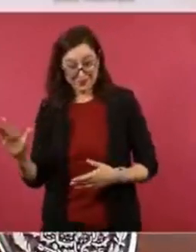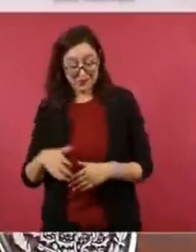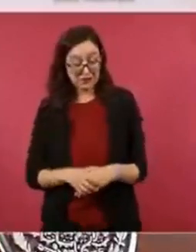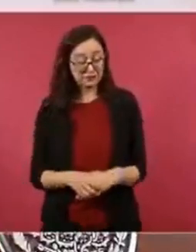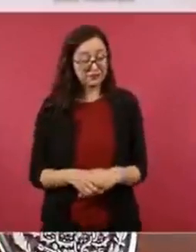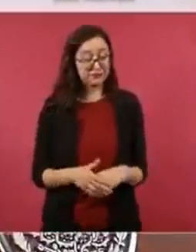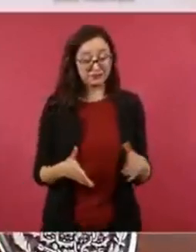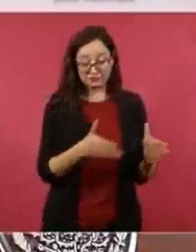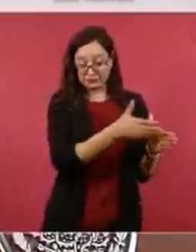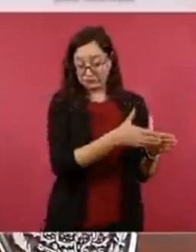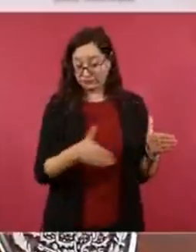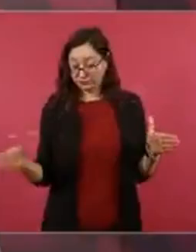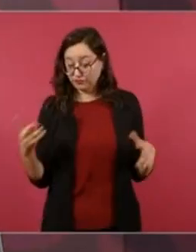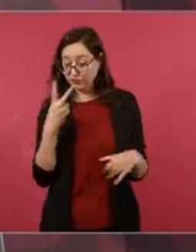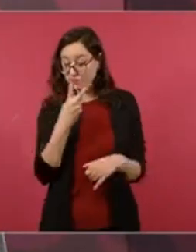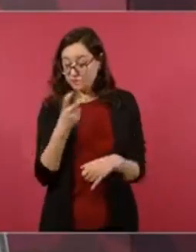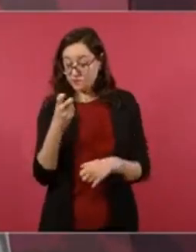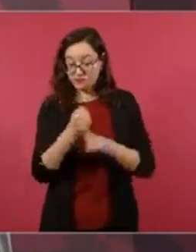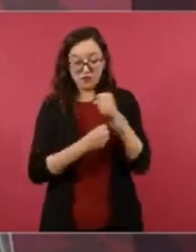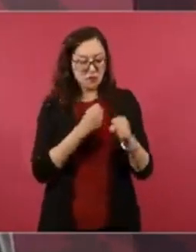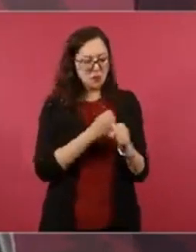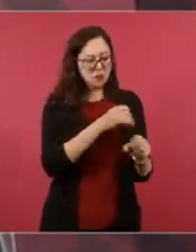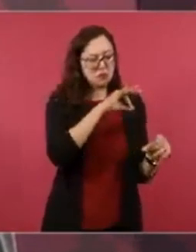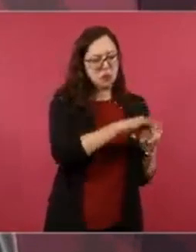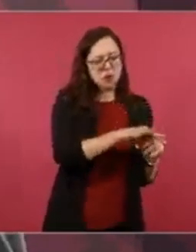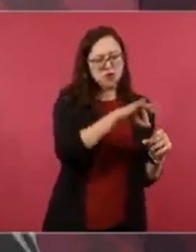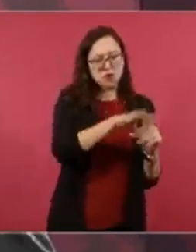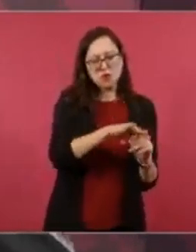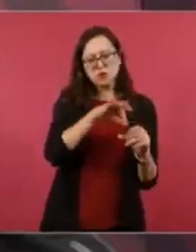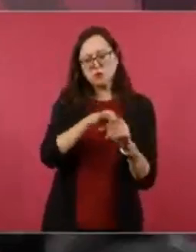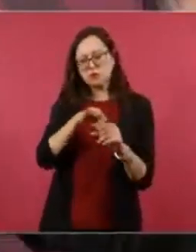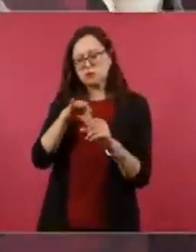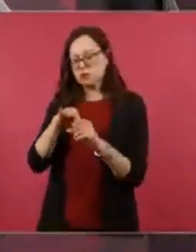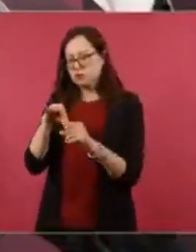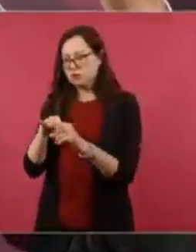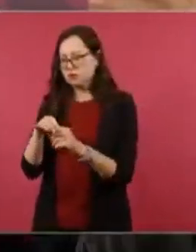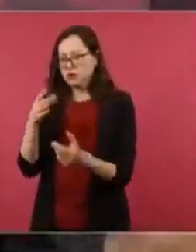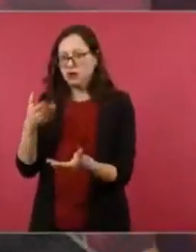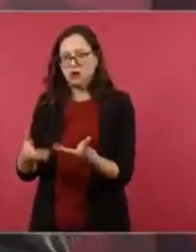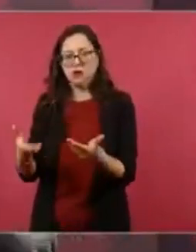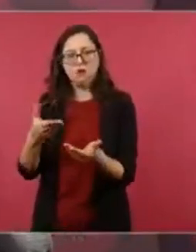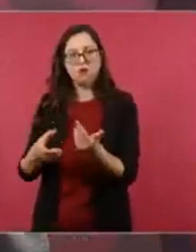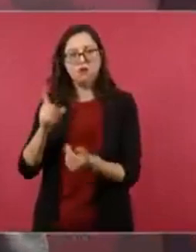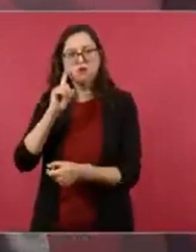la que obtiene más votos